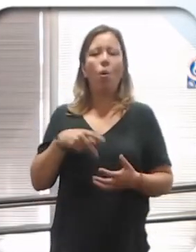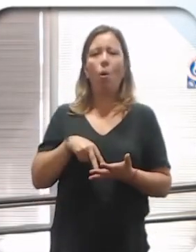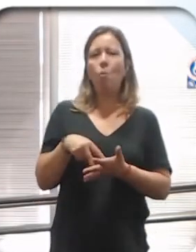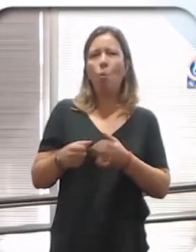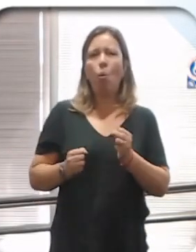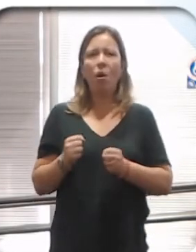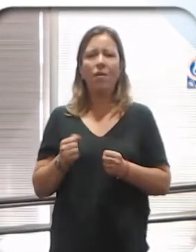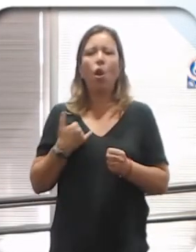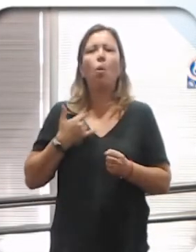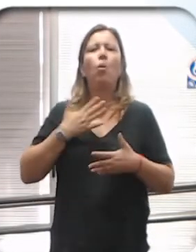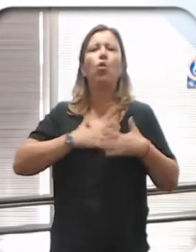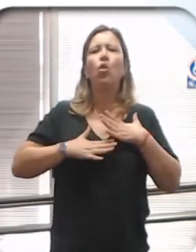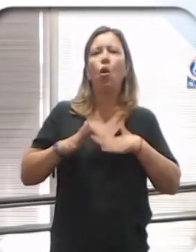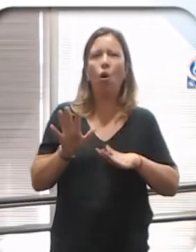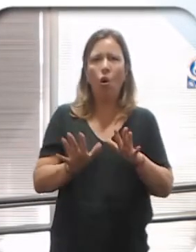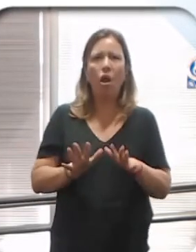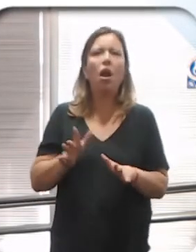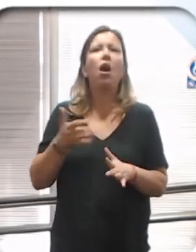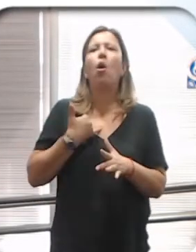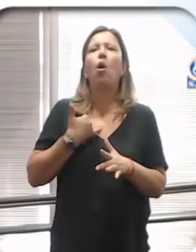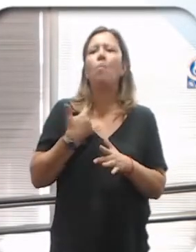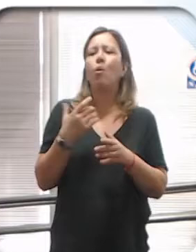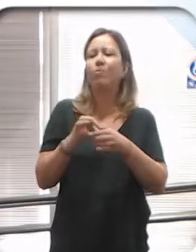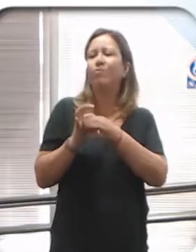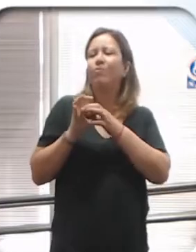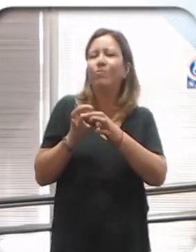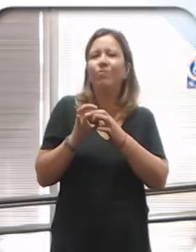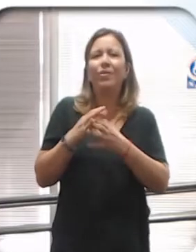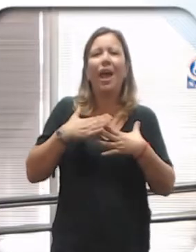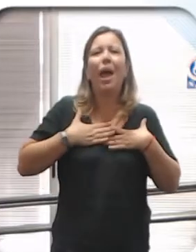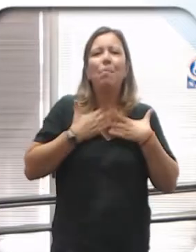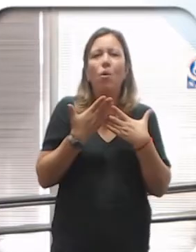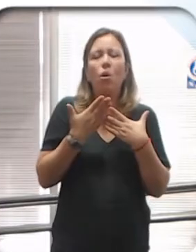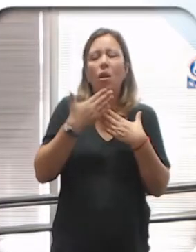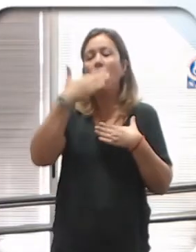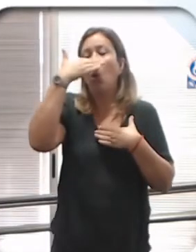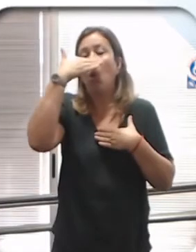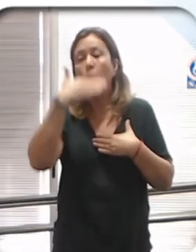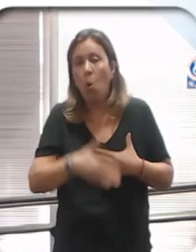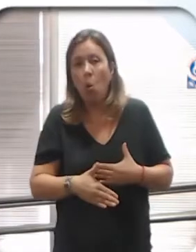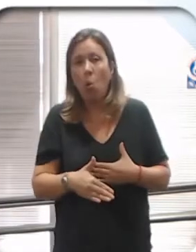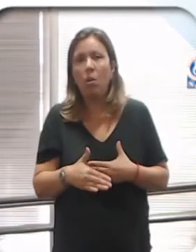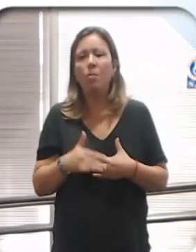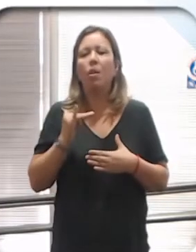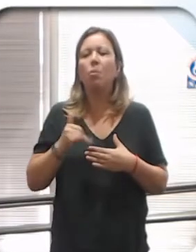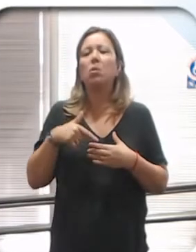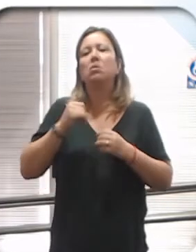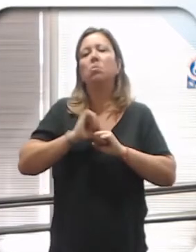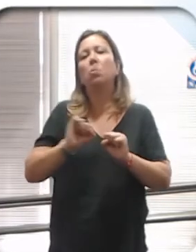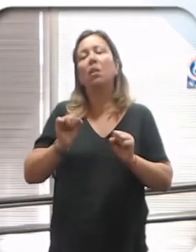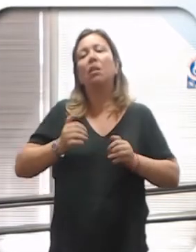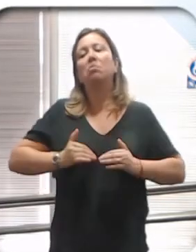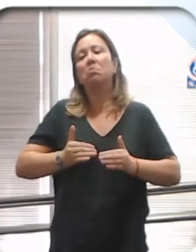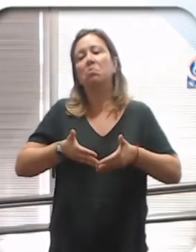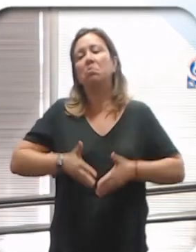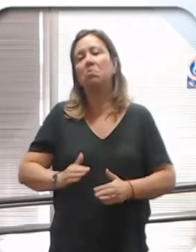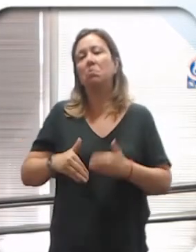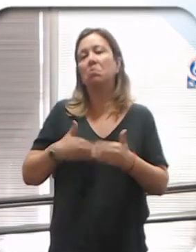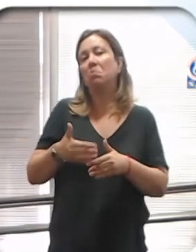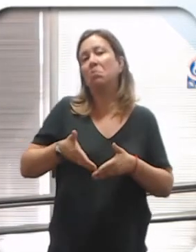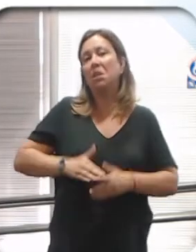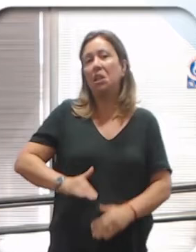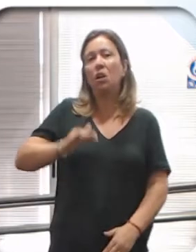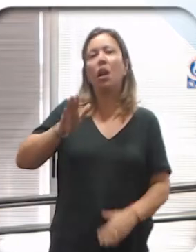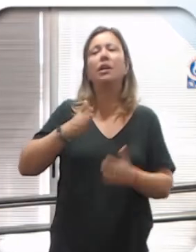¿sí? Cómo me toco. La vinculación afectiva, el amor, y de última, la reproducción. Y habitualmente nosotros